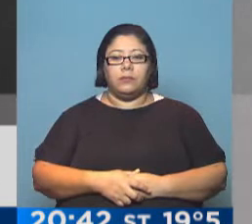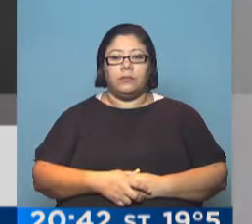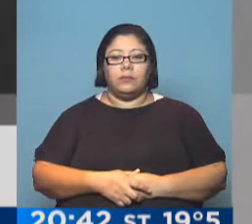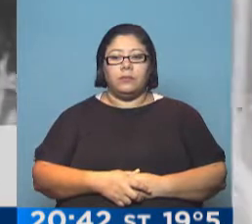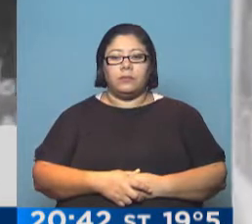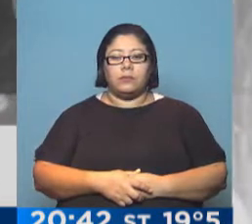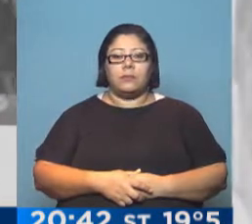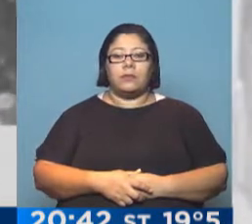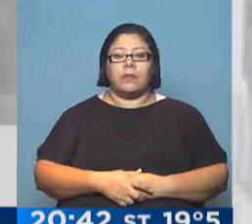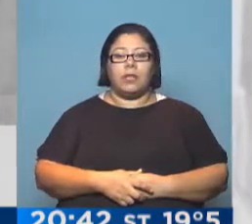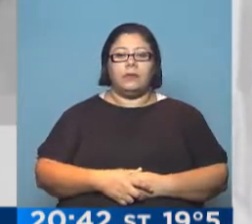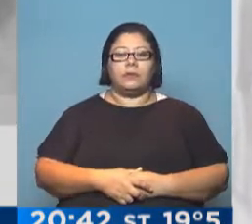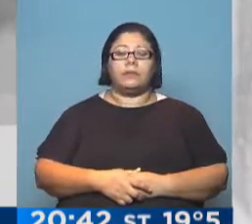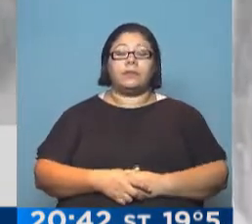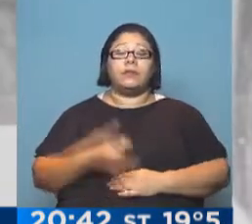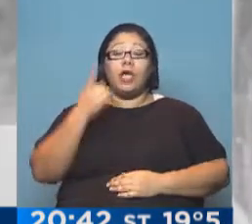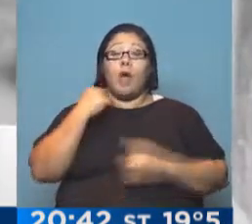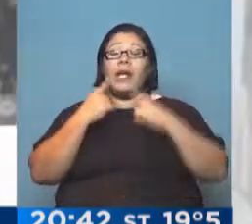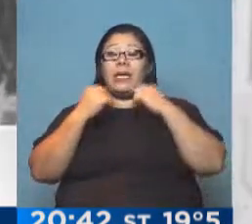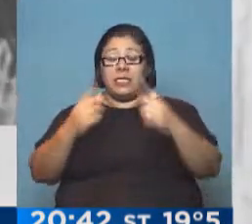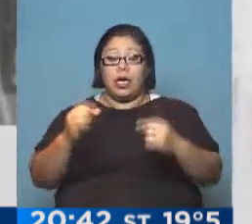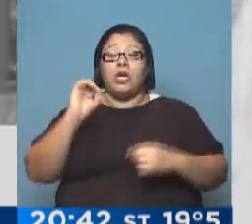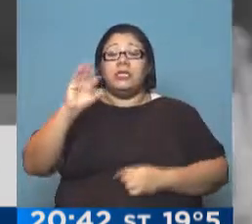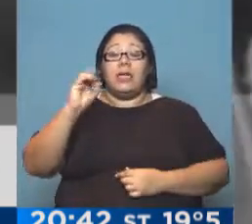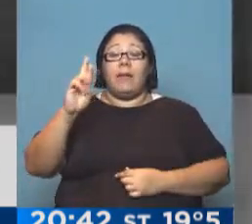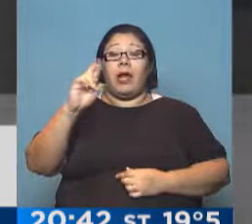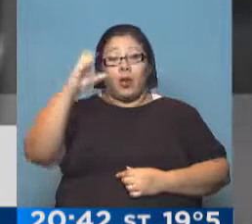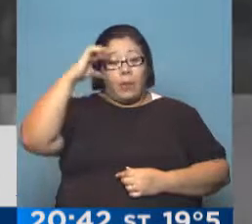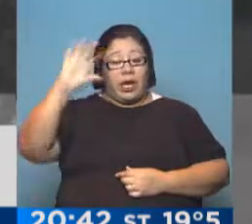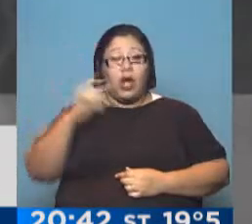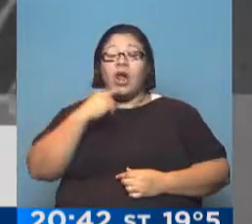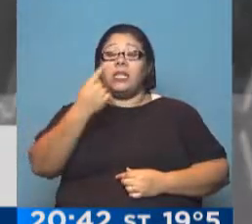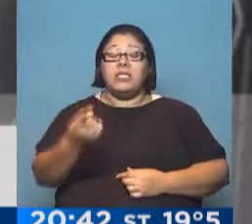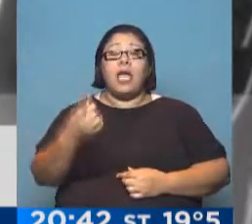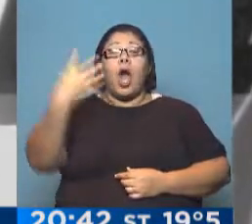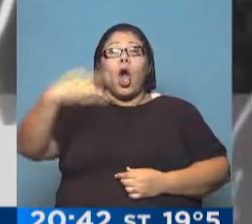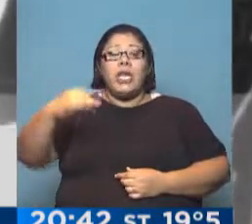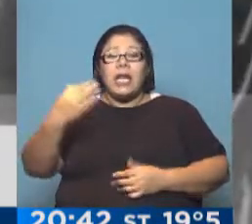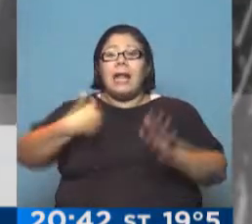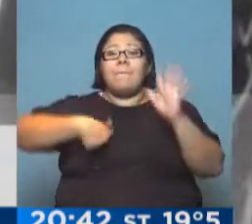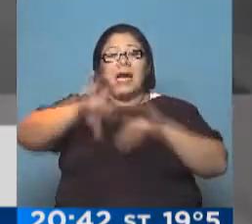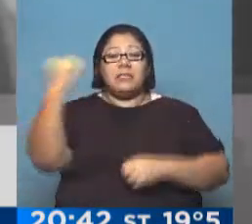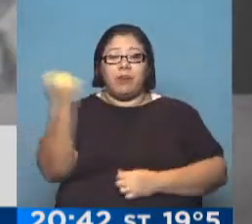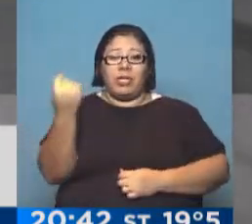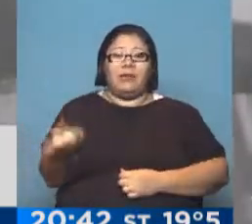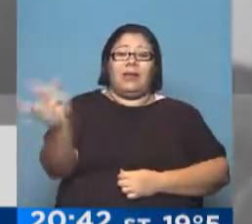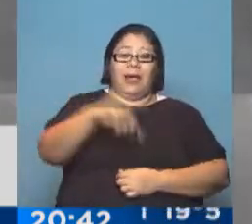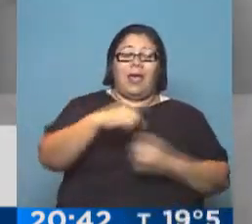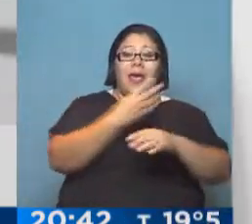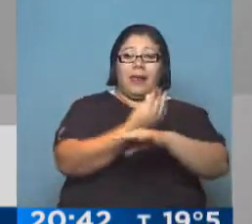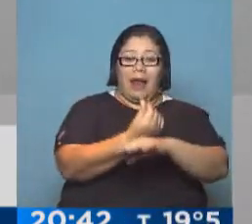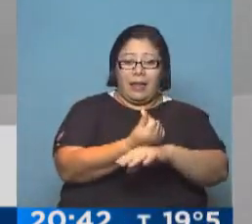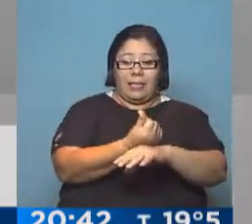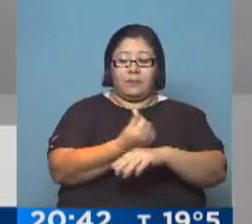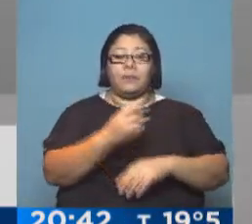El influyente crítico de arte Romero Brest decía que se valoraba más la originalidad que la calidad. Las innovaciones